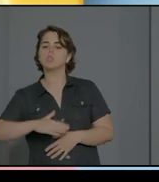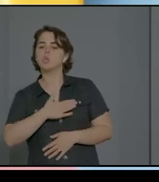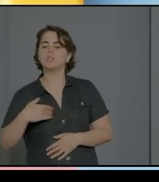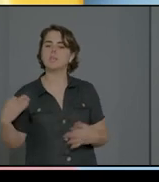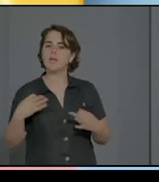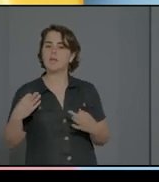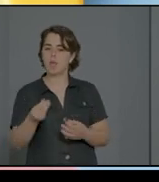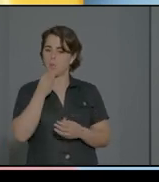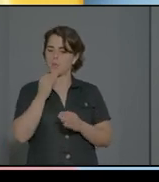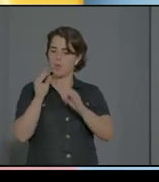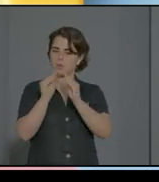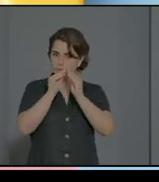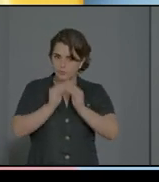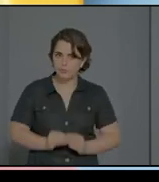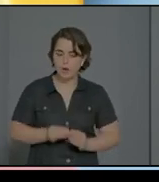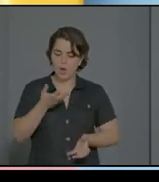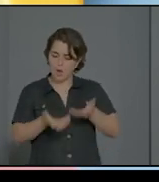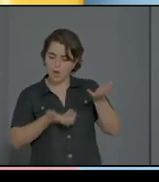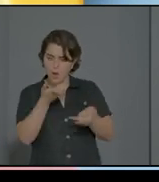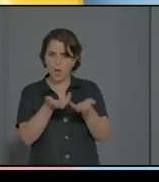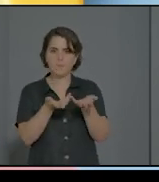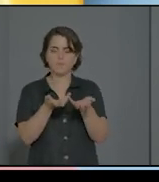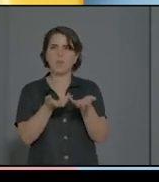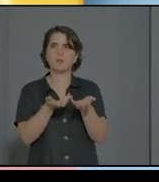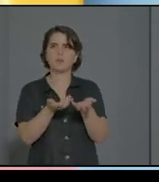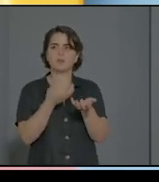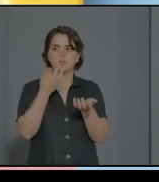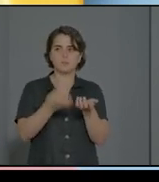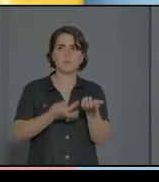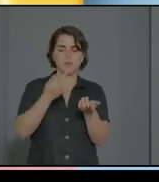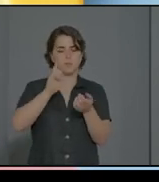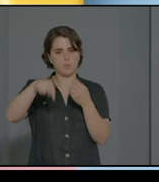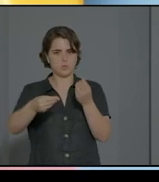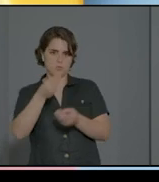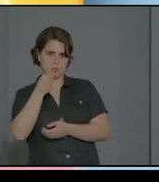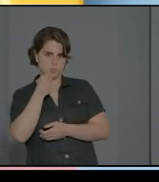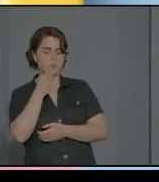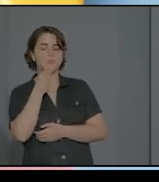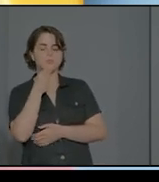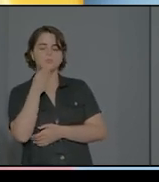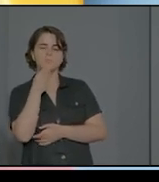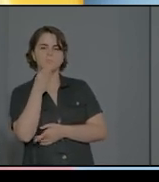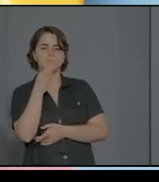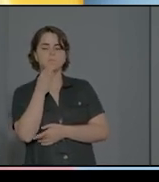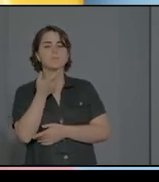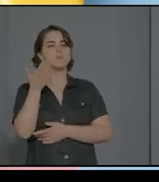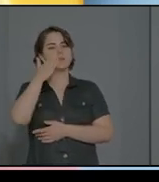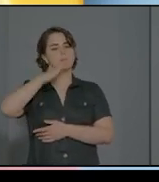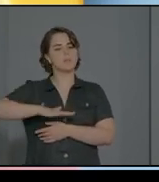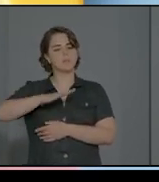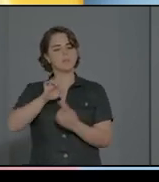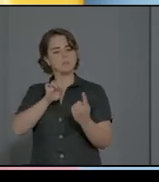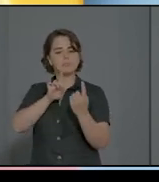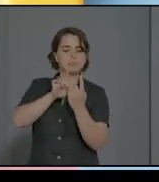o sea, para que cocine y para que luego coman. El niño se acerca, pues algo le atrae,